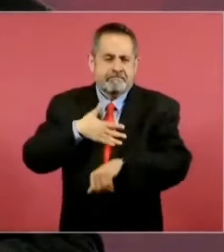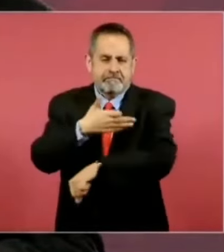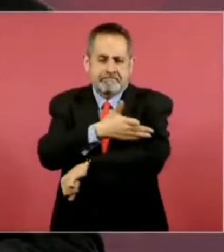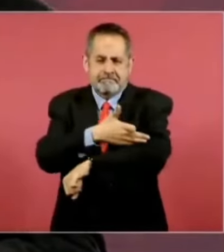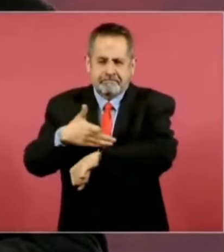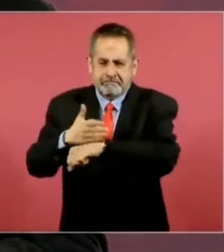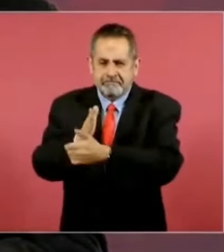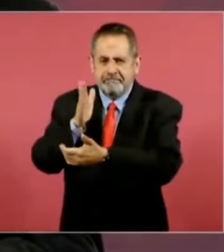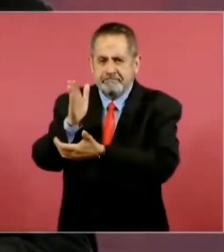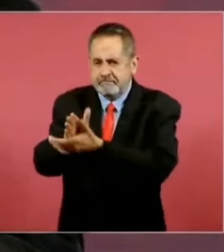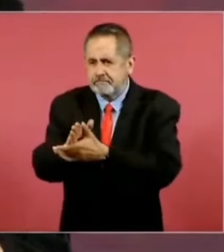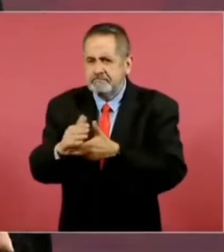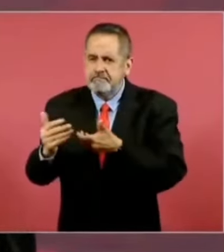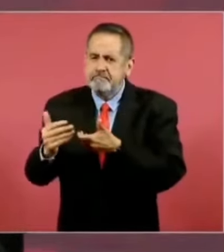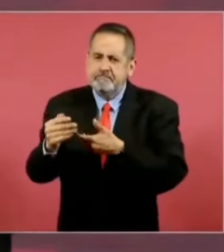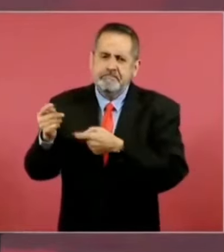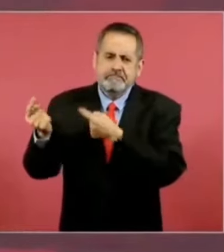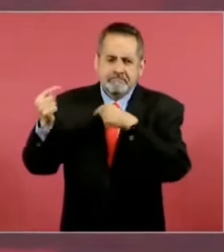acá,